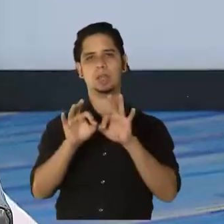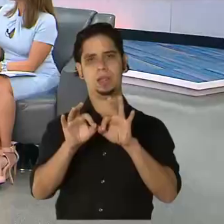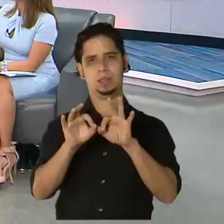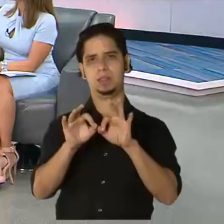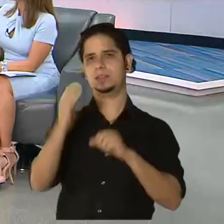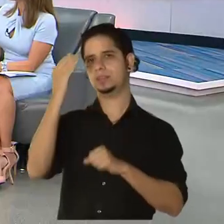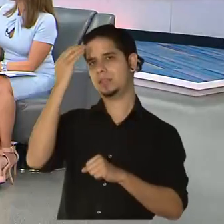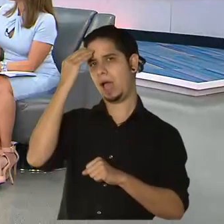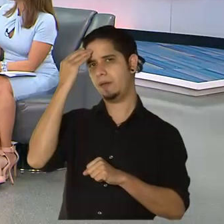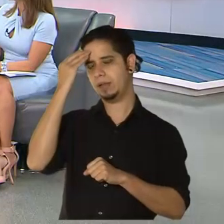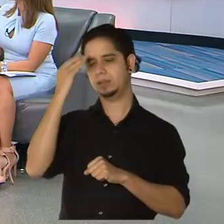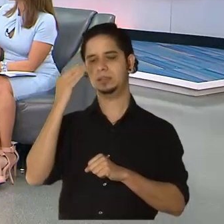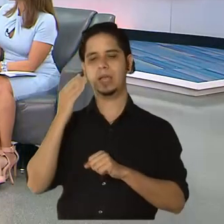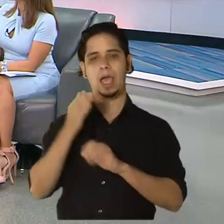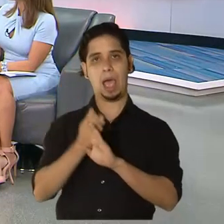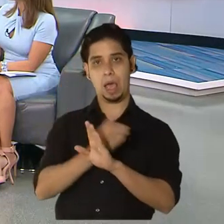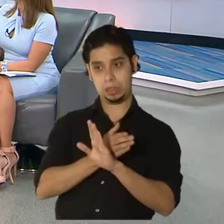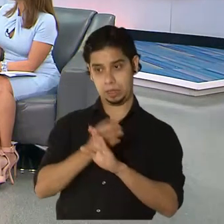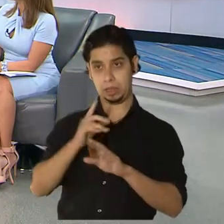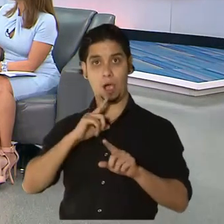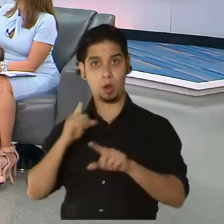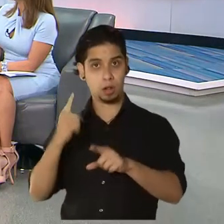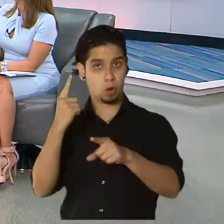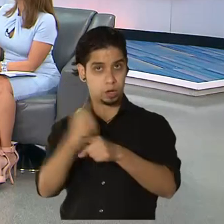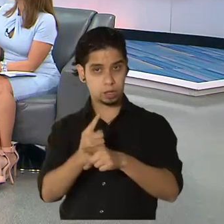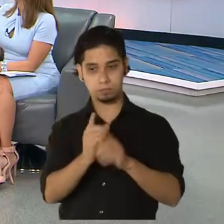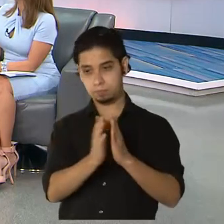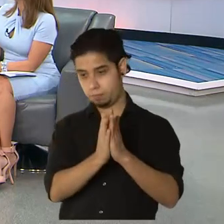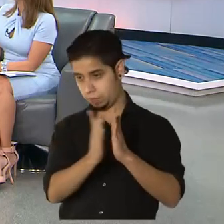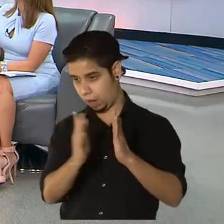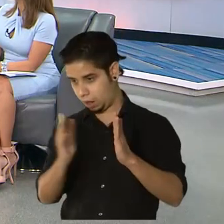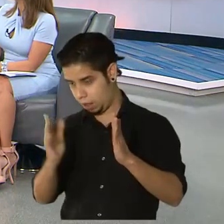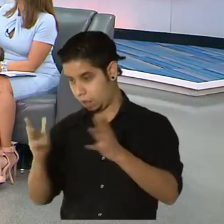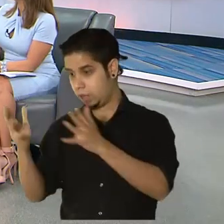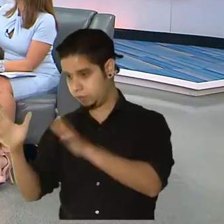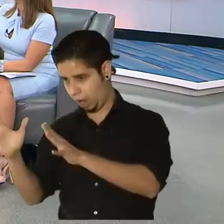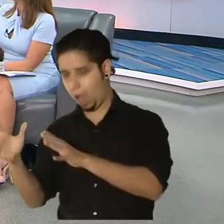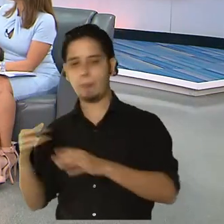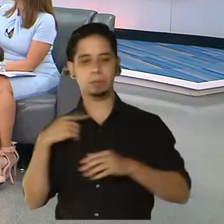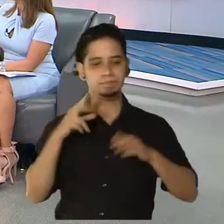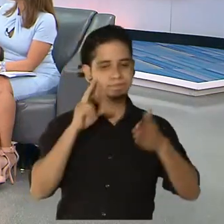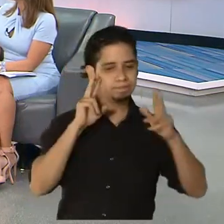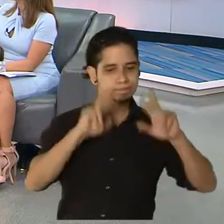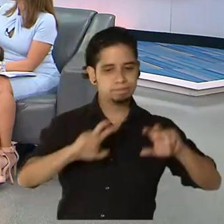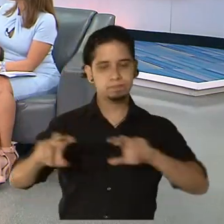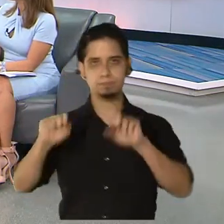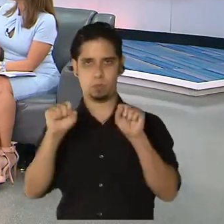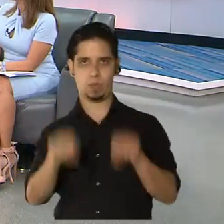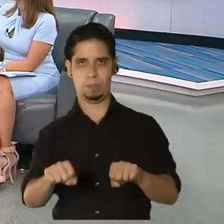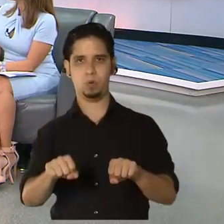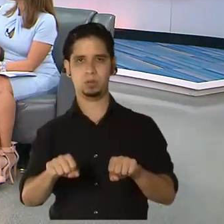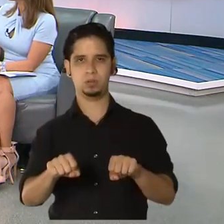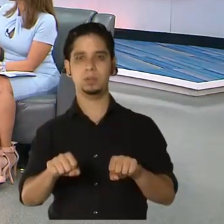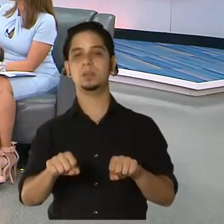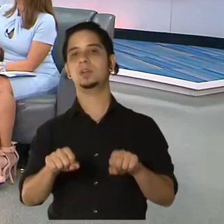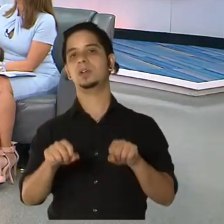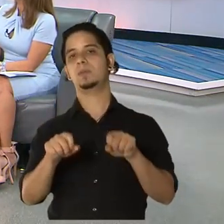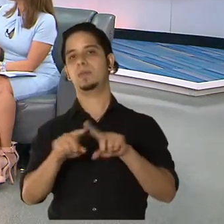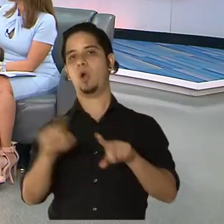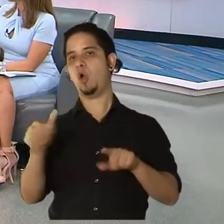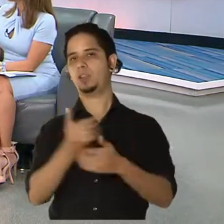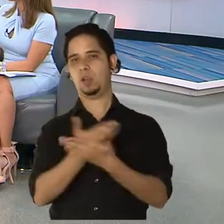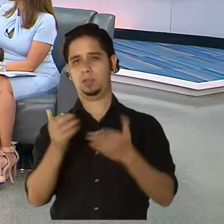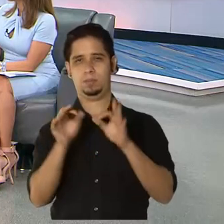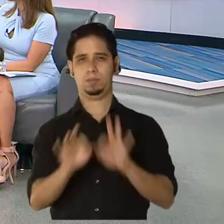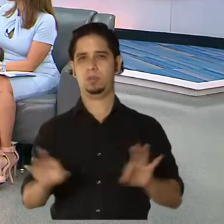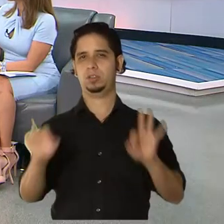para evaluar si en efecto las órdenes ejecutivas han tenido efecto. Y otro asunto importante que hace bien complicado ese